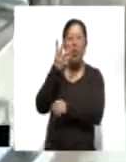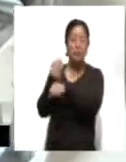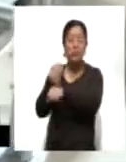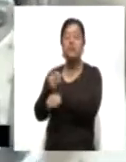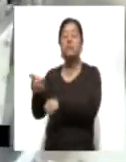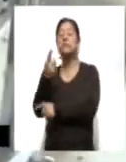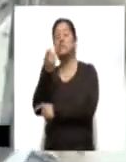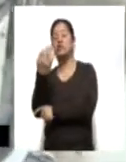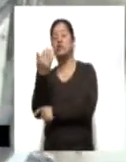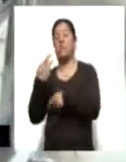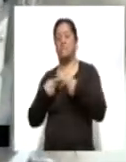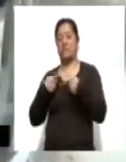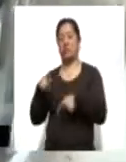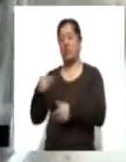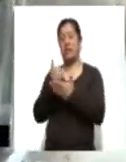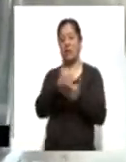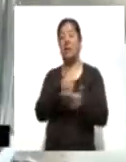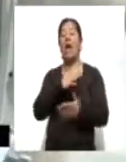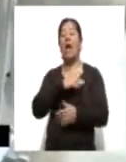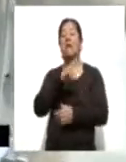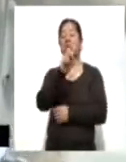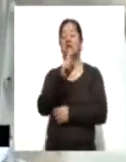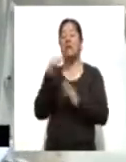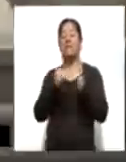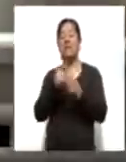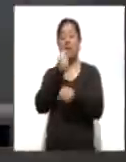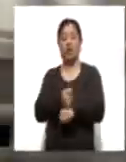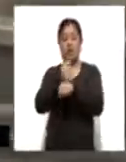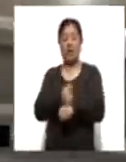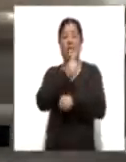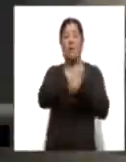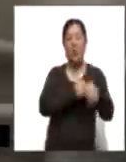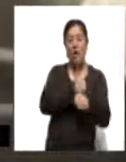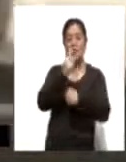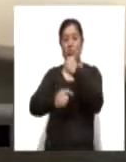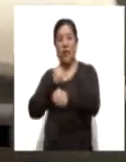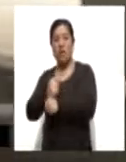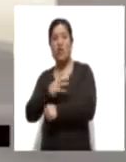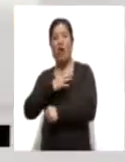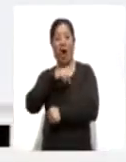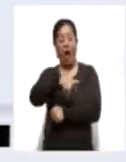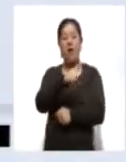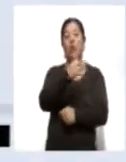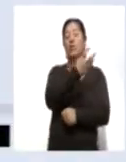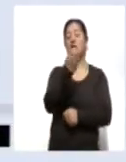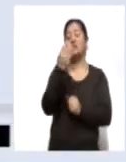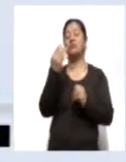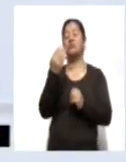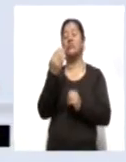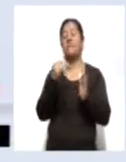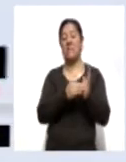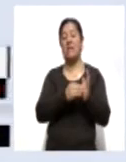la compañía produce 30 mil toneladas de papel anualmente y transforma más de 400 mil corrugados al mes. Contamos con